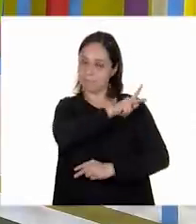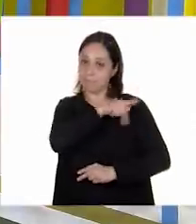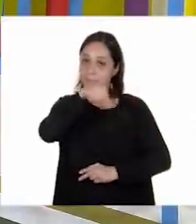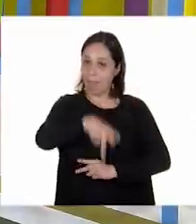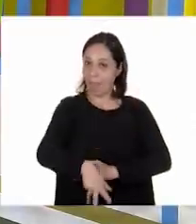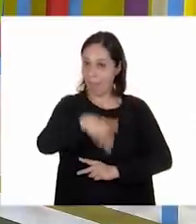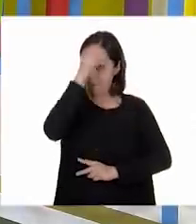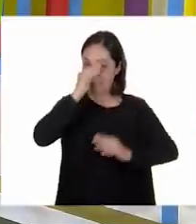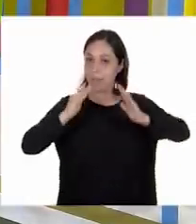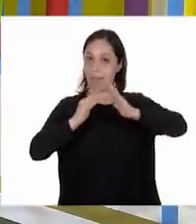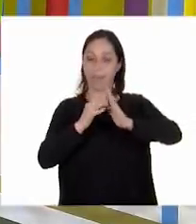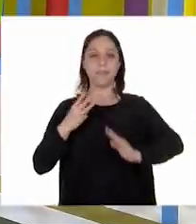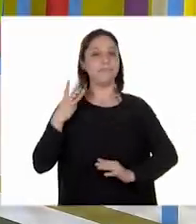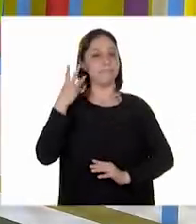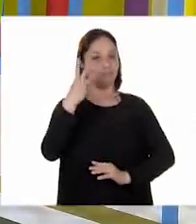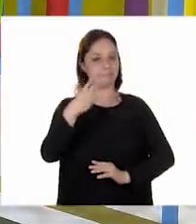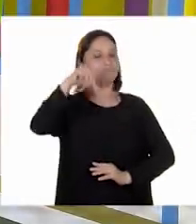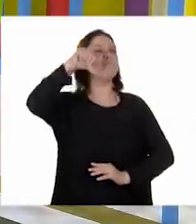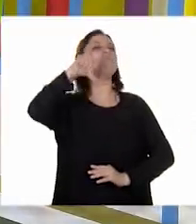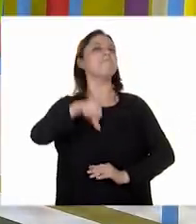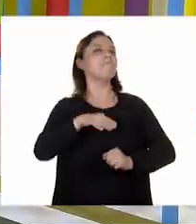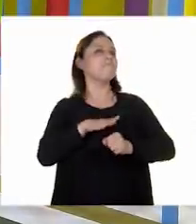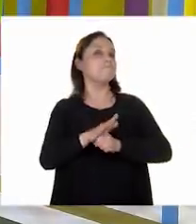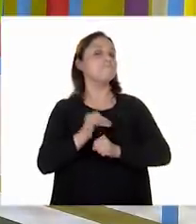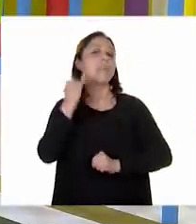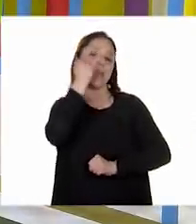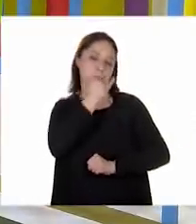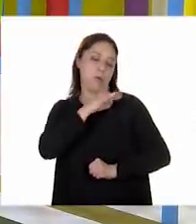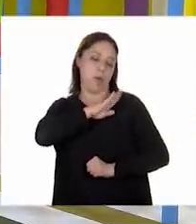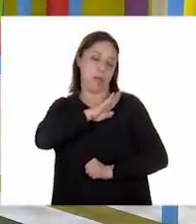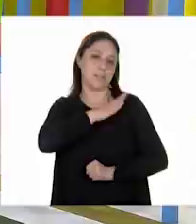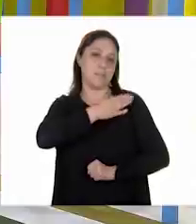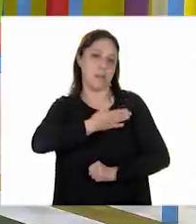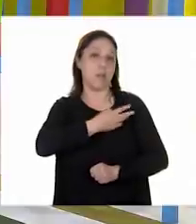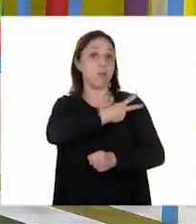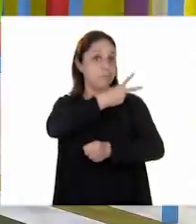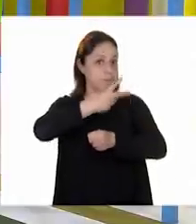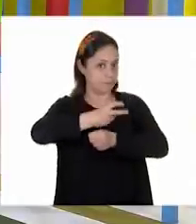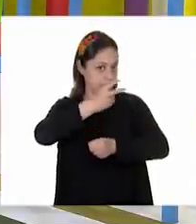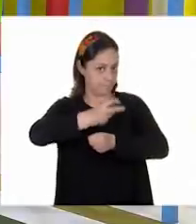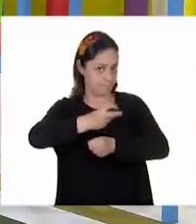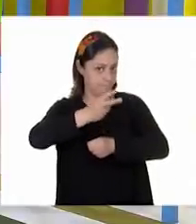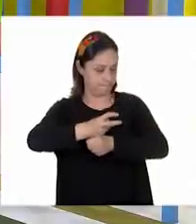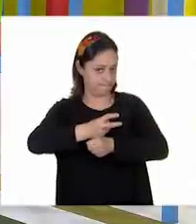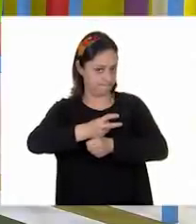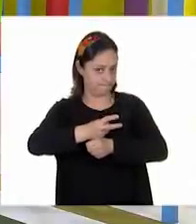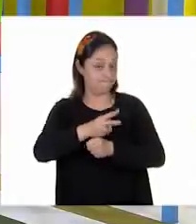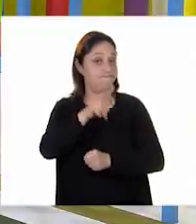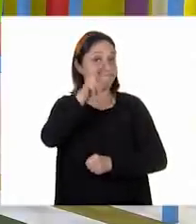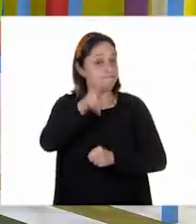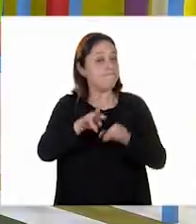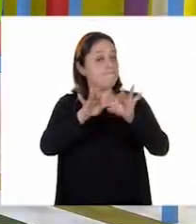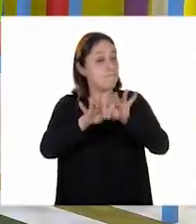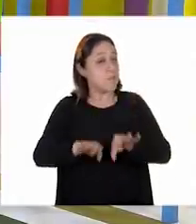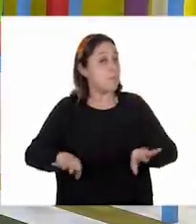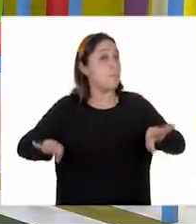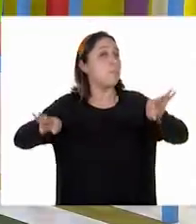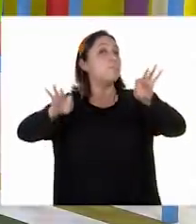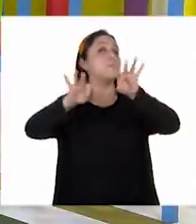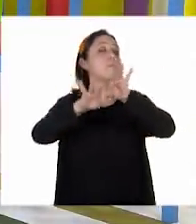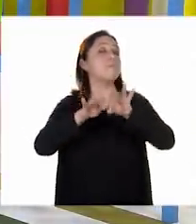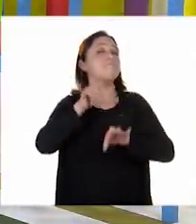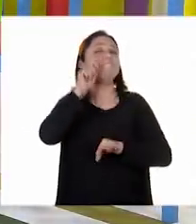Aprende en Casa 3. Esto es Lengua Materna para Segundo Grado. Qué importante, desde luego, es